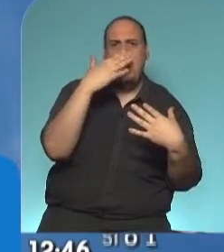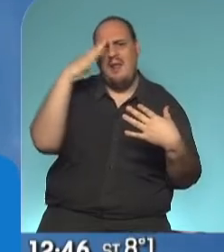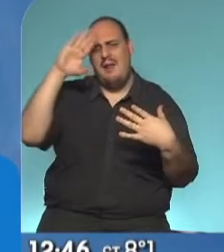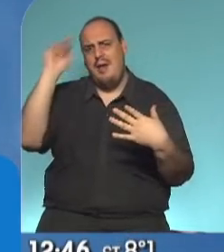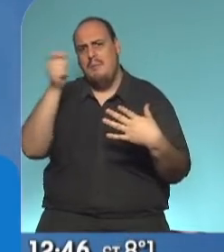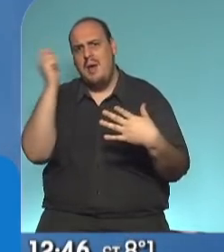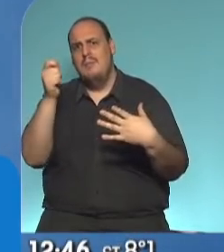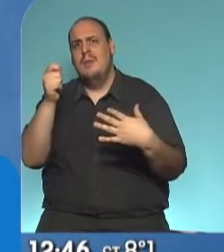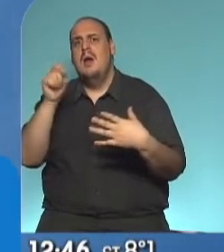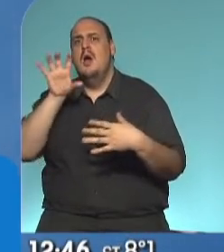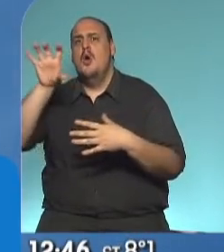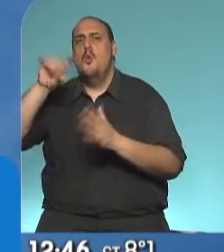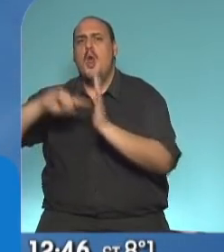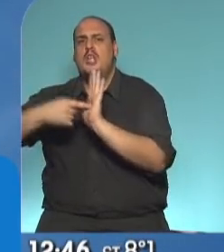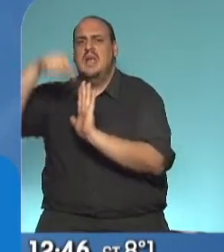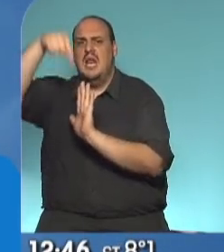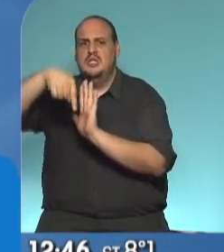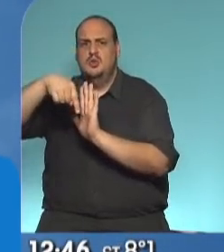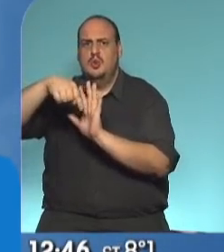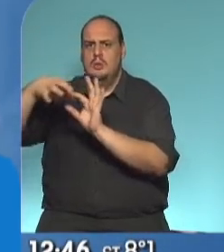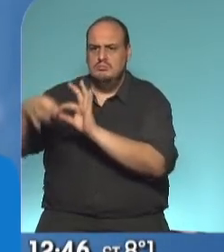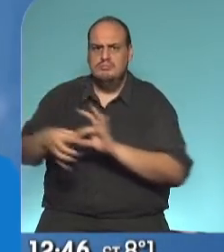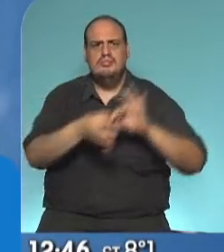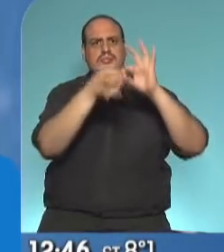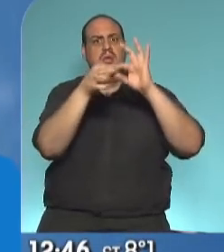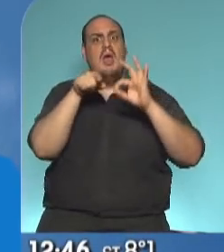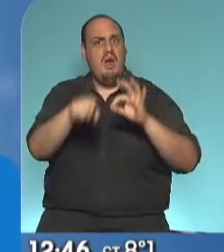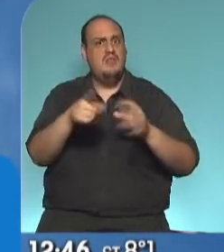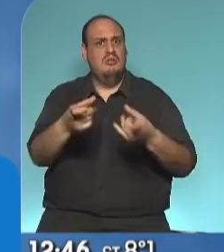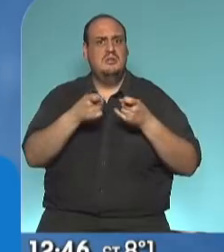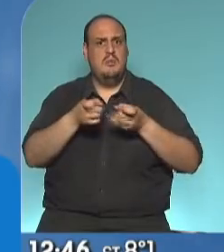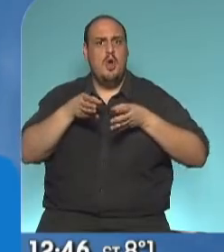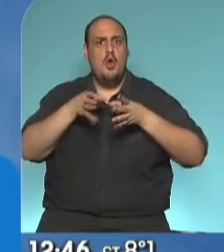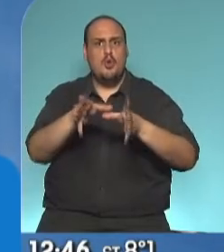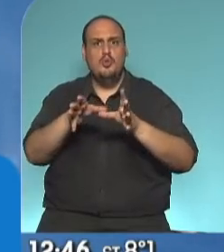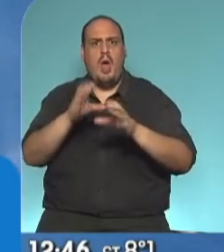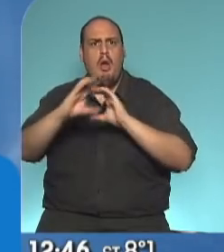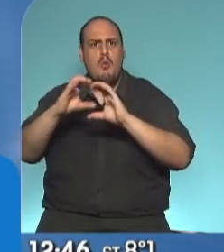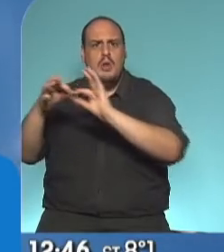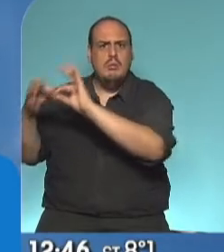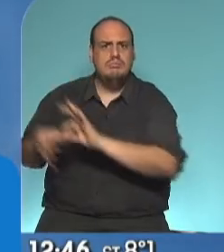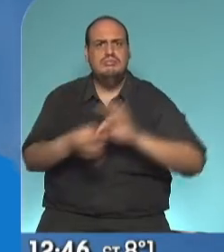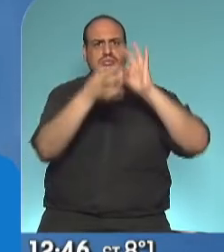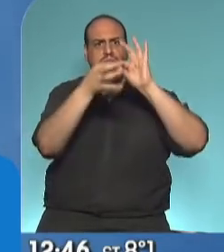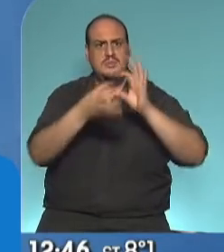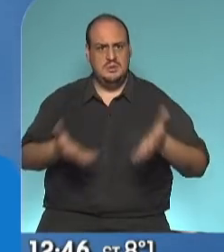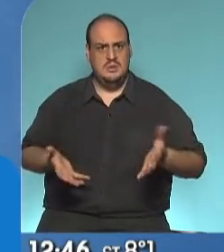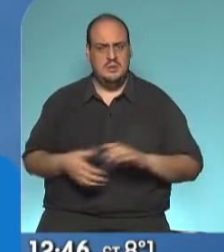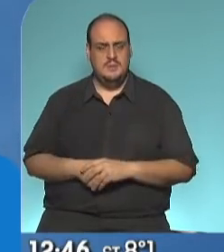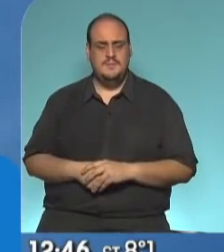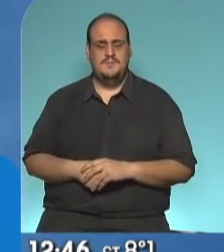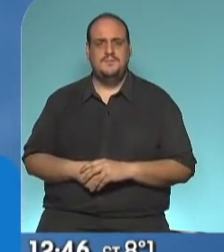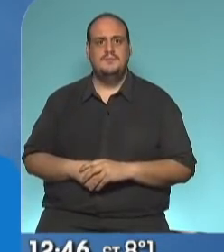Y eso es lo que necesitábamos hacer cada vez más. Cada vez más. Y